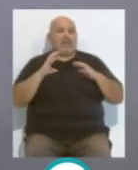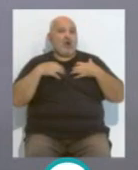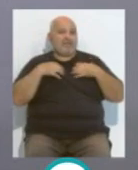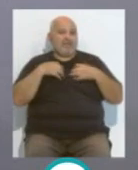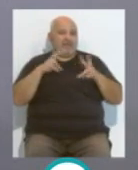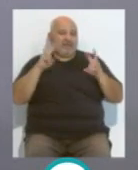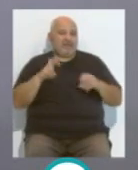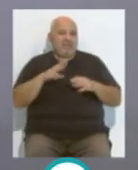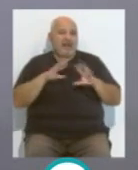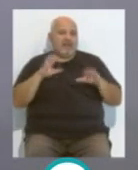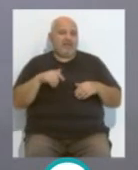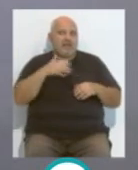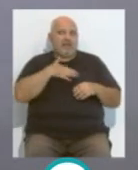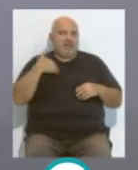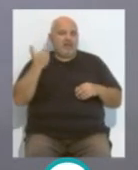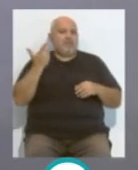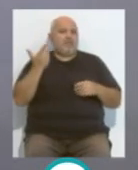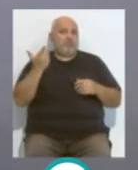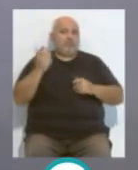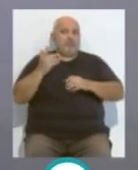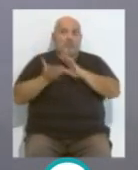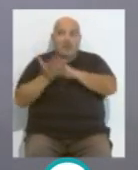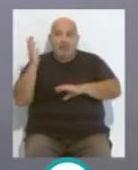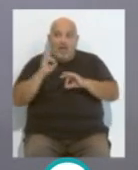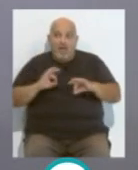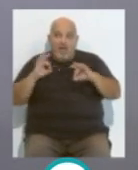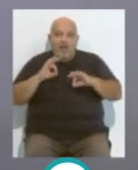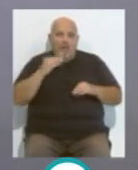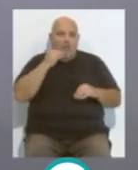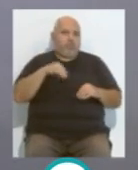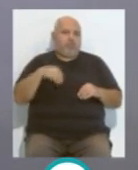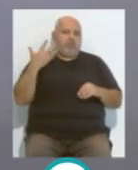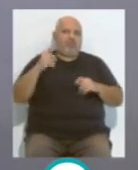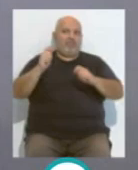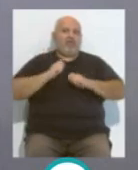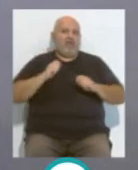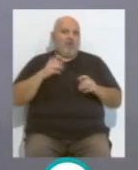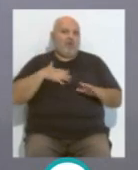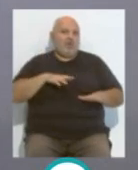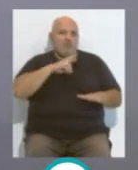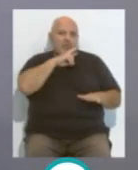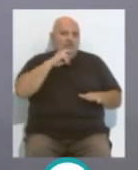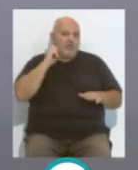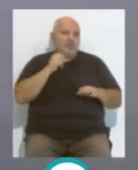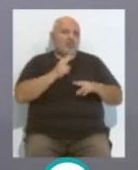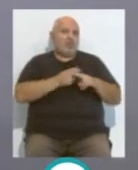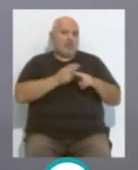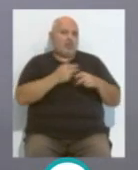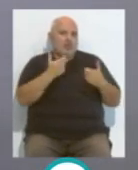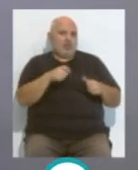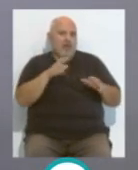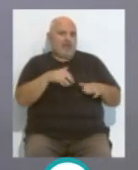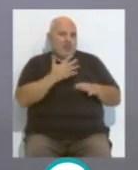egoístamente, para el Cádiz creo que le viene bien porque le ha dado tiempo a un descanso después de una temporada muy dura la que estuvo en el Cádiz Club de